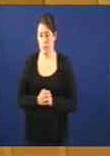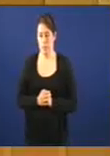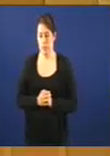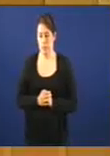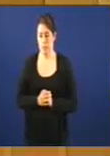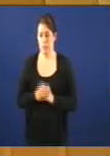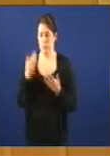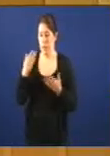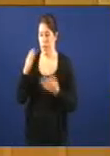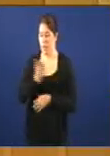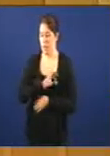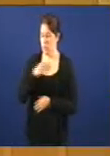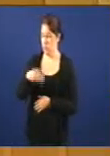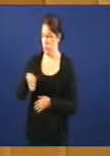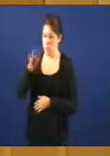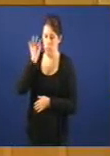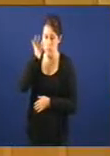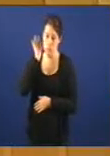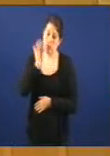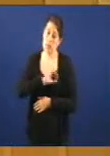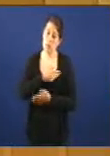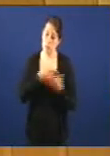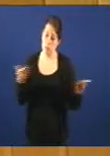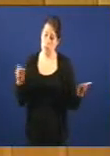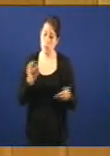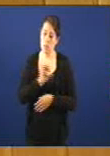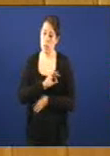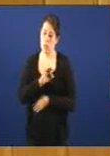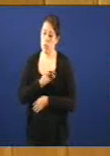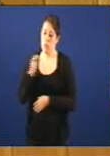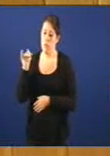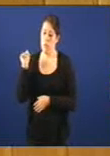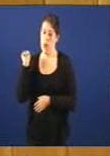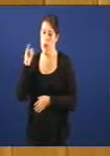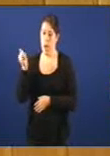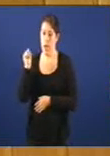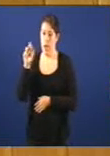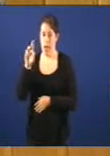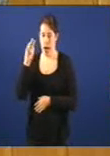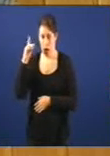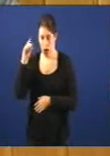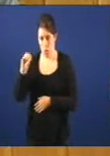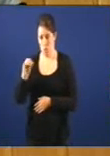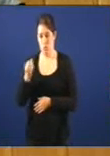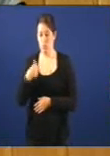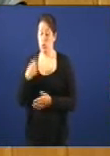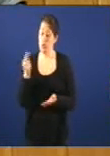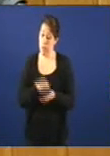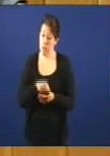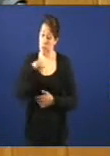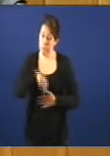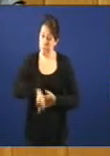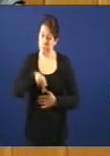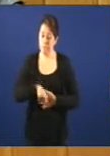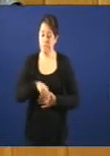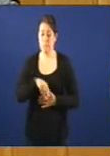Moitas gracias señora presidenta, señorías, señor Fajardo, moi boas tardes. Acudo hoxe de novo a este Parlamento para